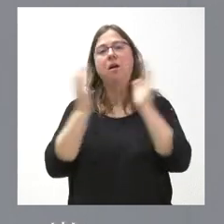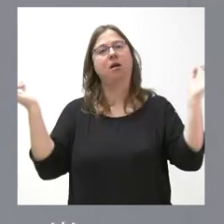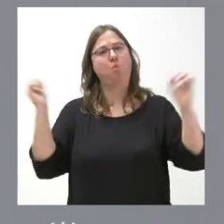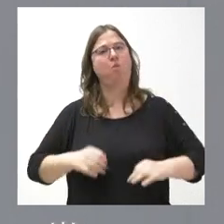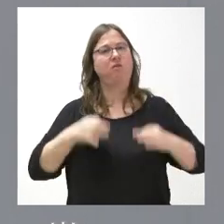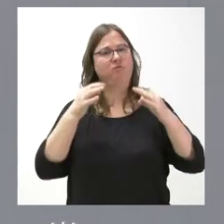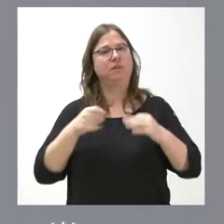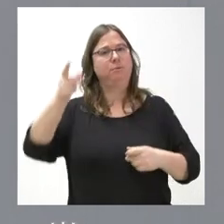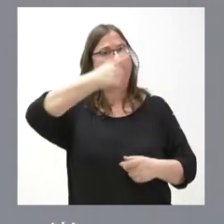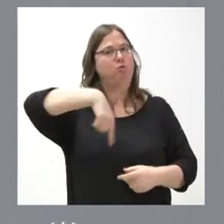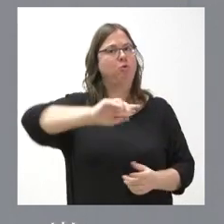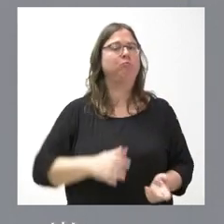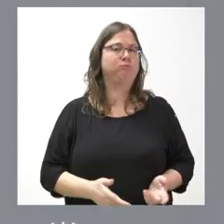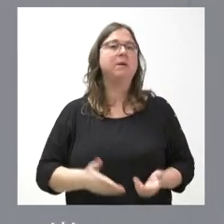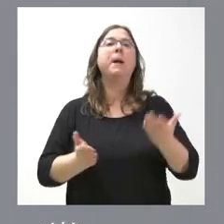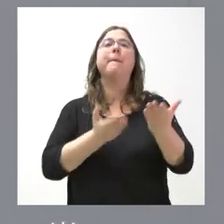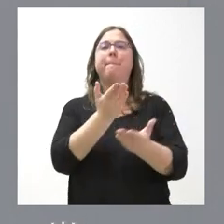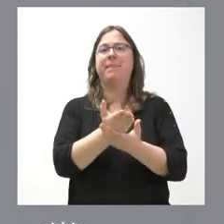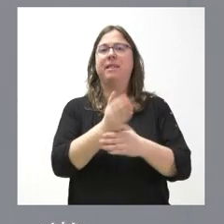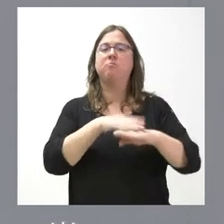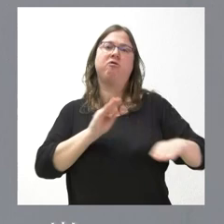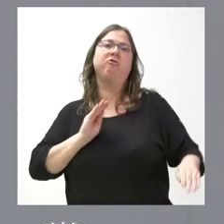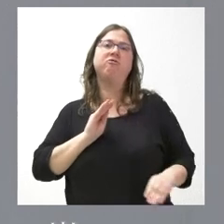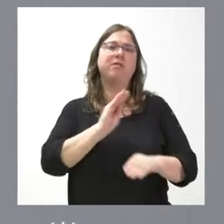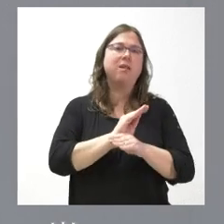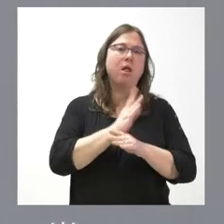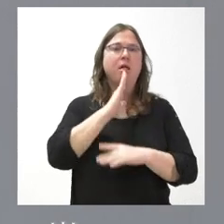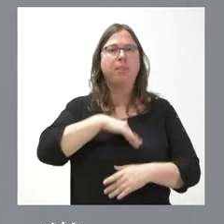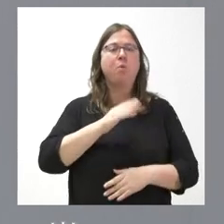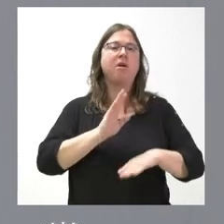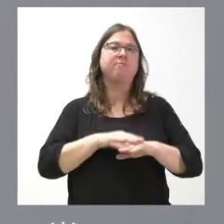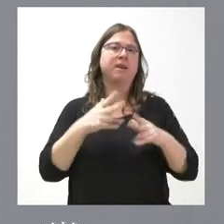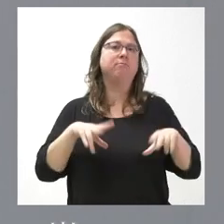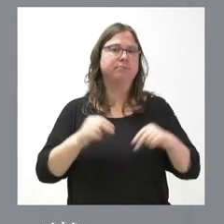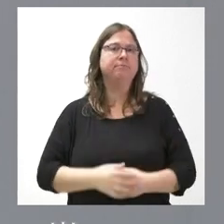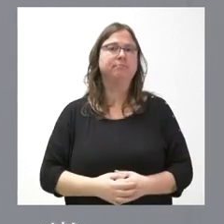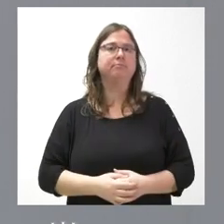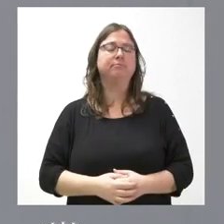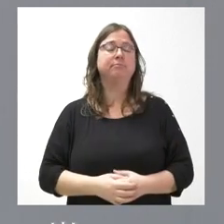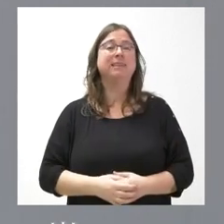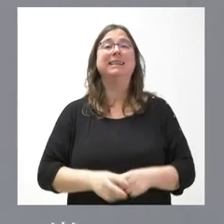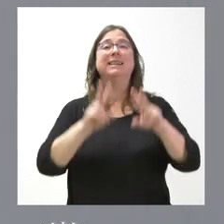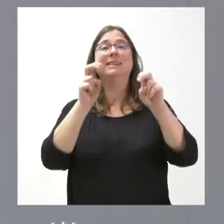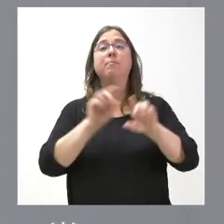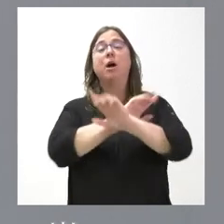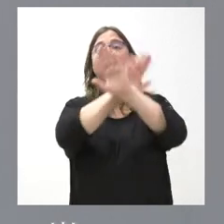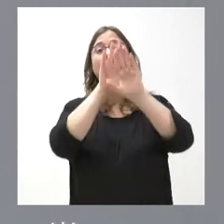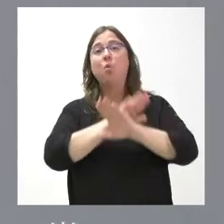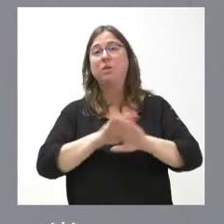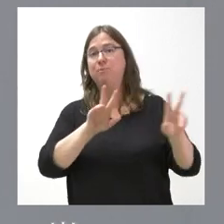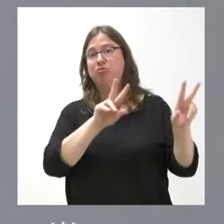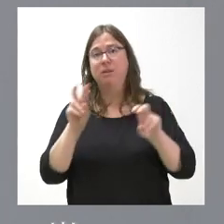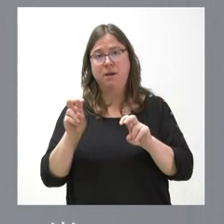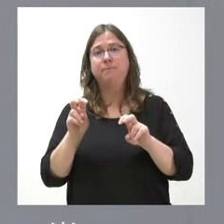entre todas las partes implicadas. Es lo que estamos pidiendo y con la financiación adecuada para el coste que tiene. Y respecto de la última cuestión,